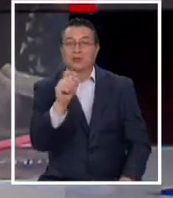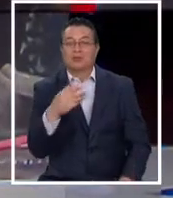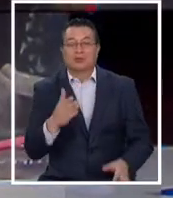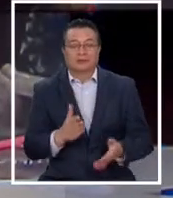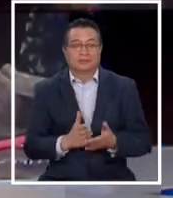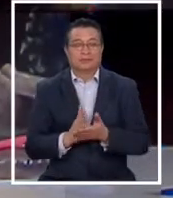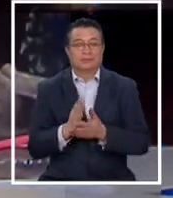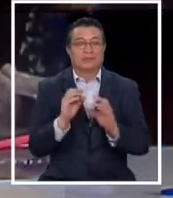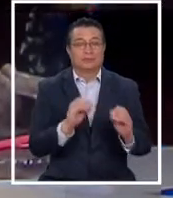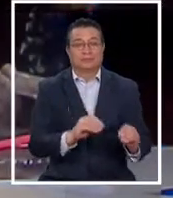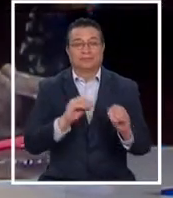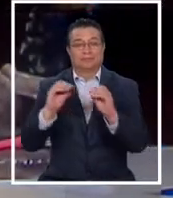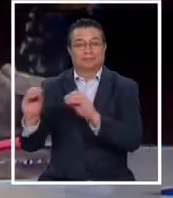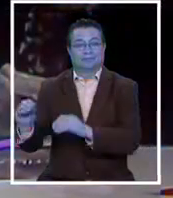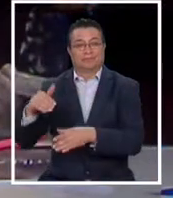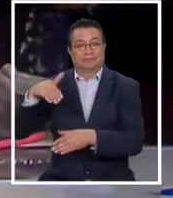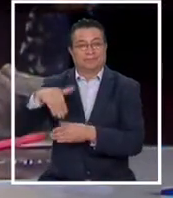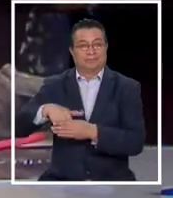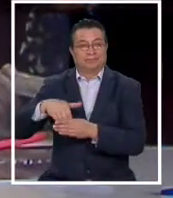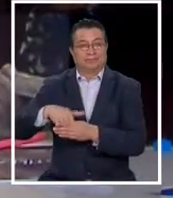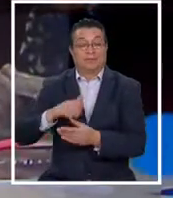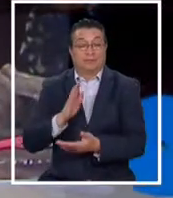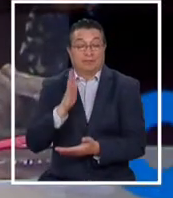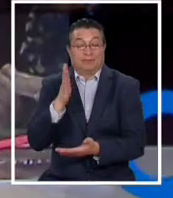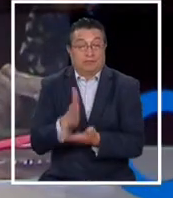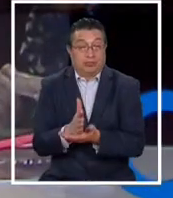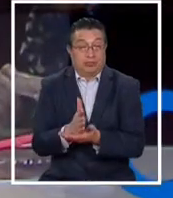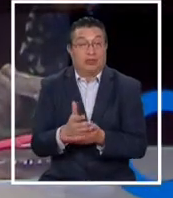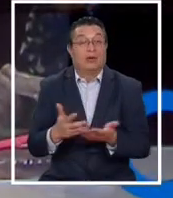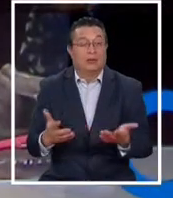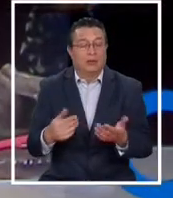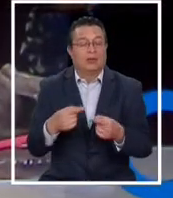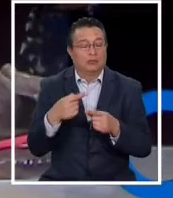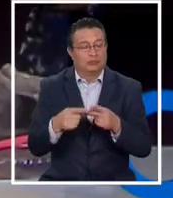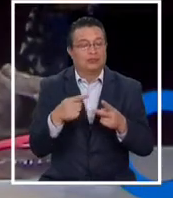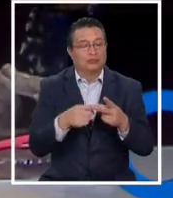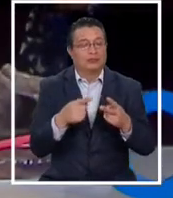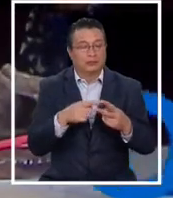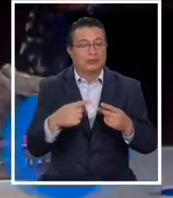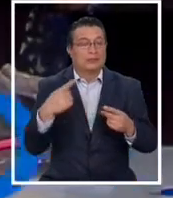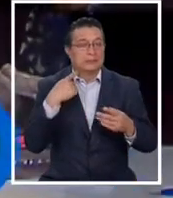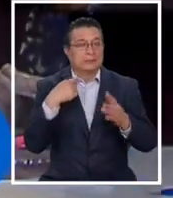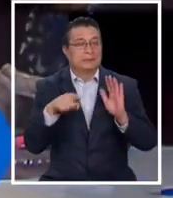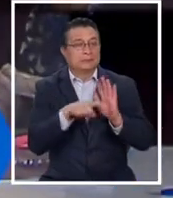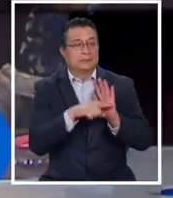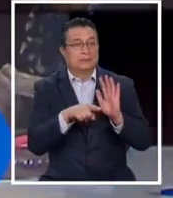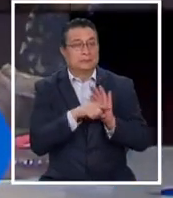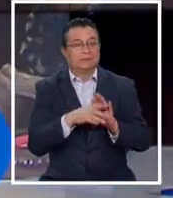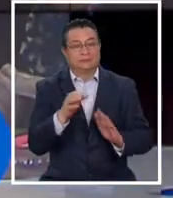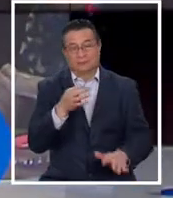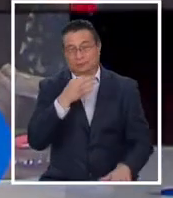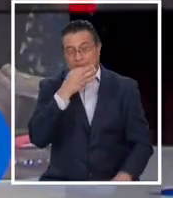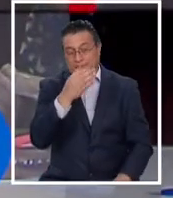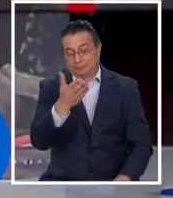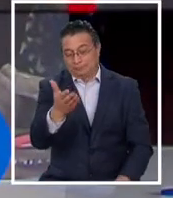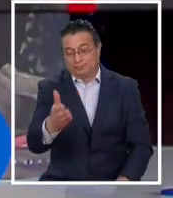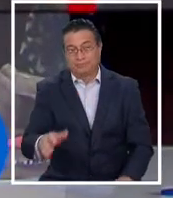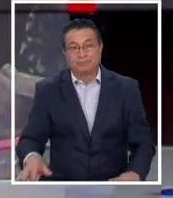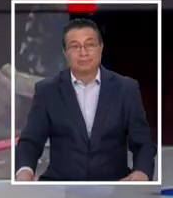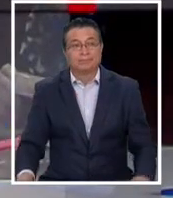a partir del aplazamiento de las elecciones, una decisión que además trajo diversas consecuencias, como nos cuenta Marian Basso.